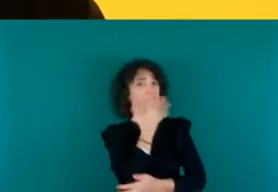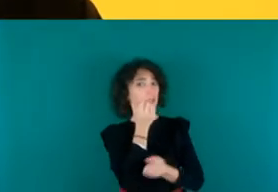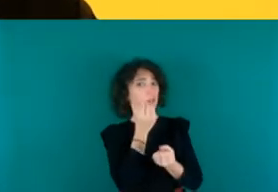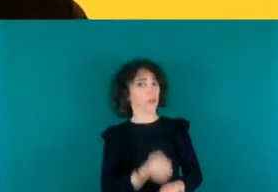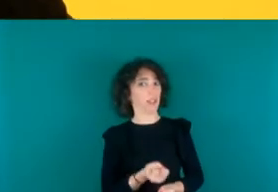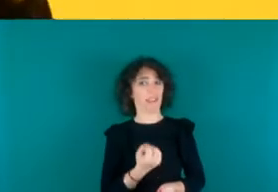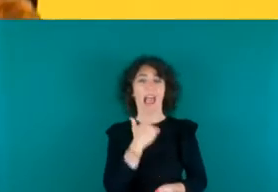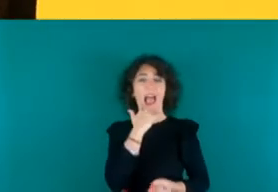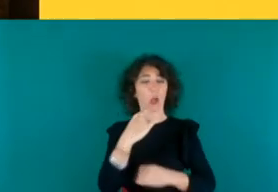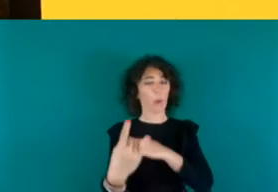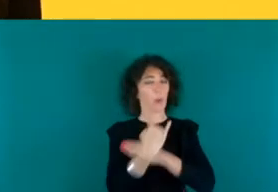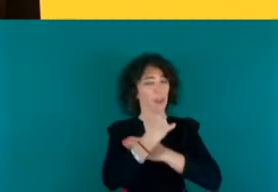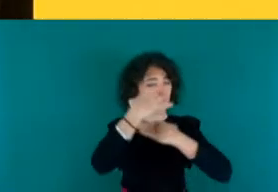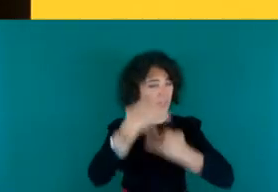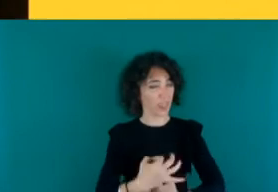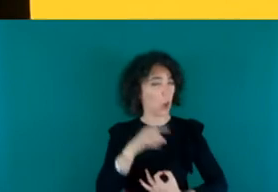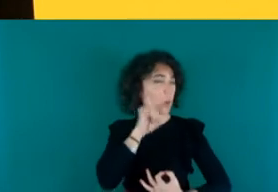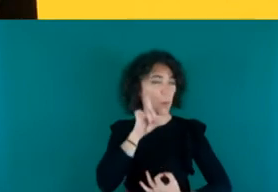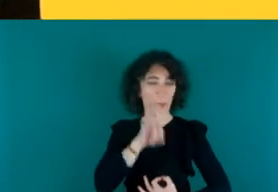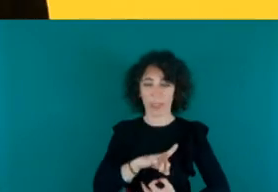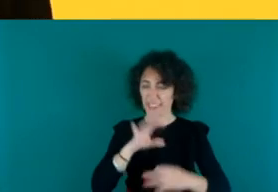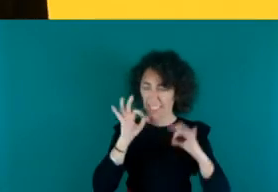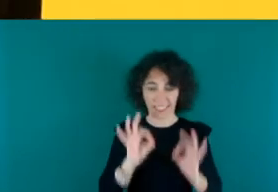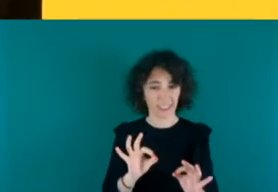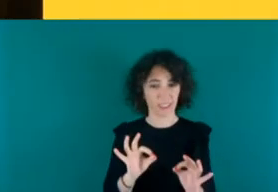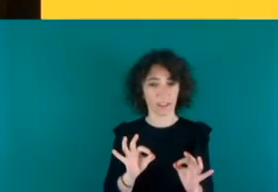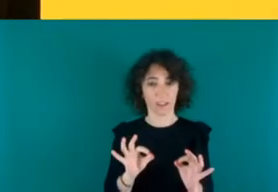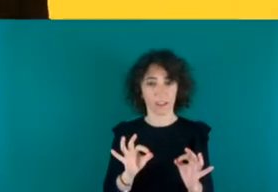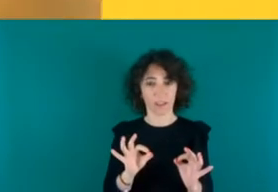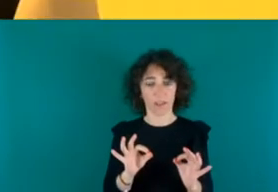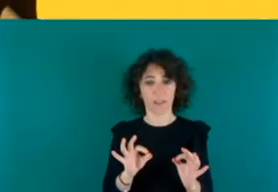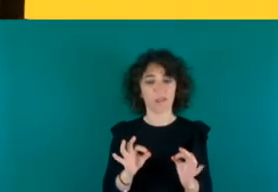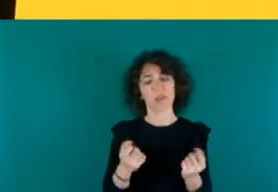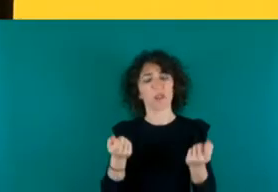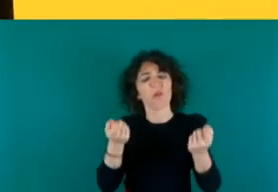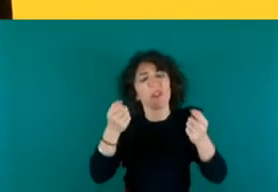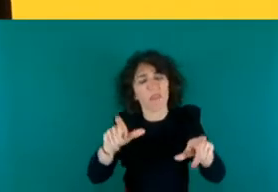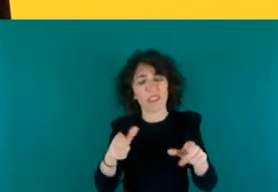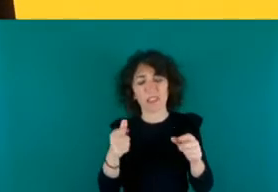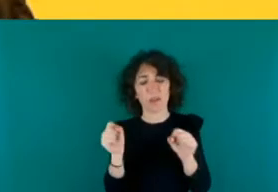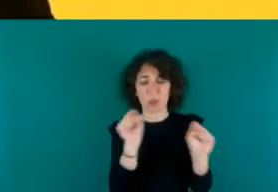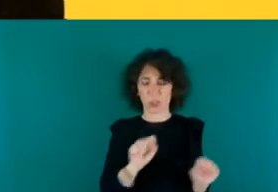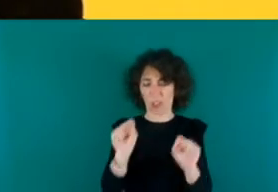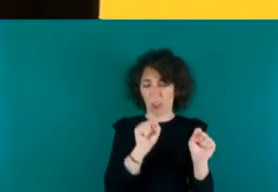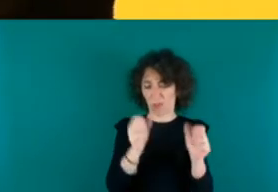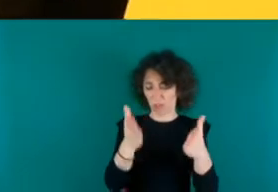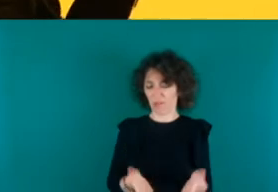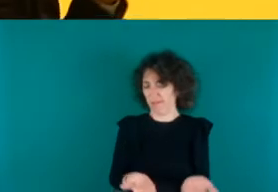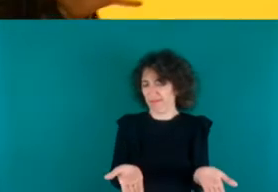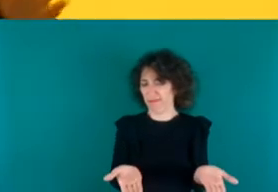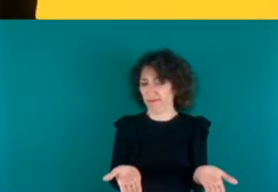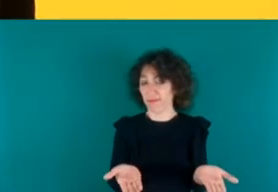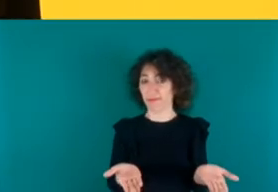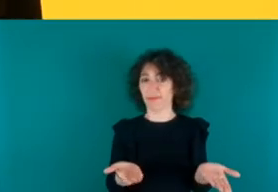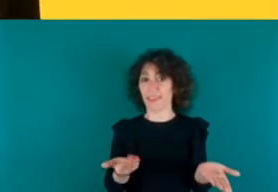persona no está, no necesita protección. Por tanto, como partimos de la